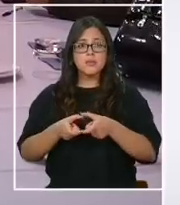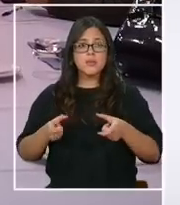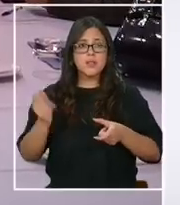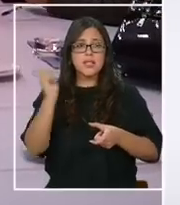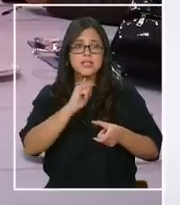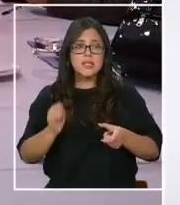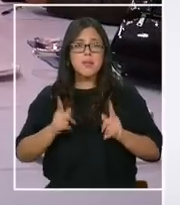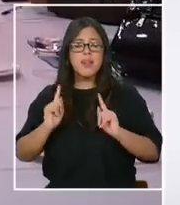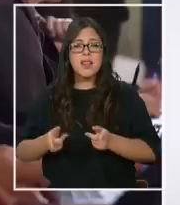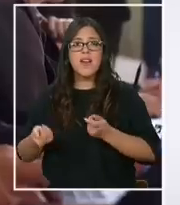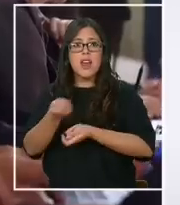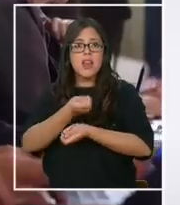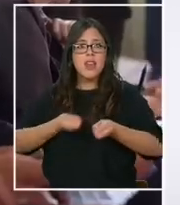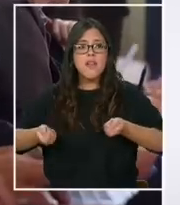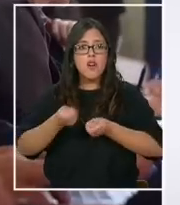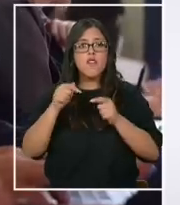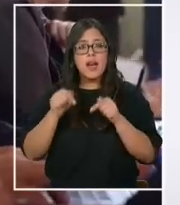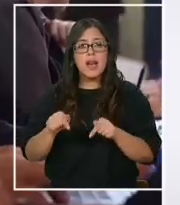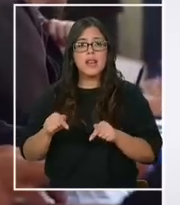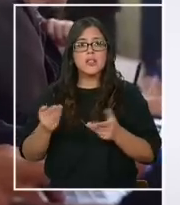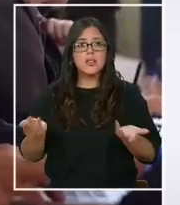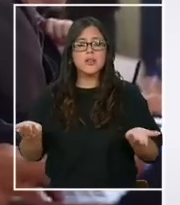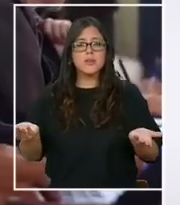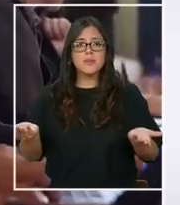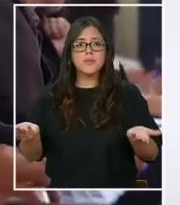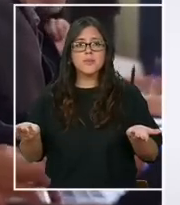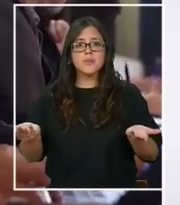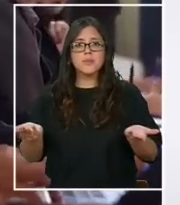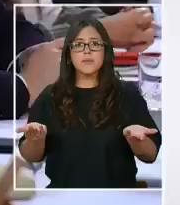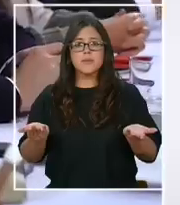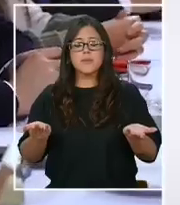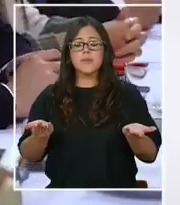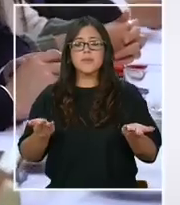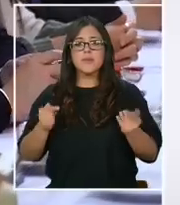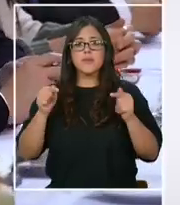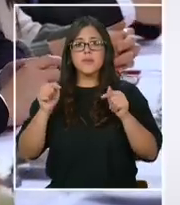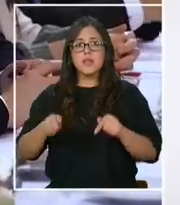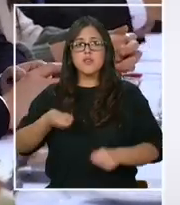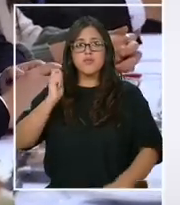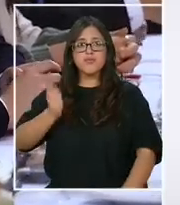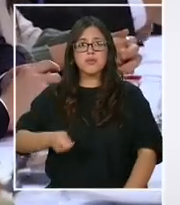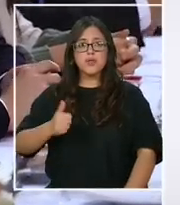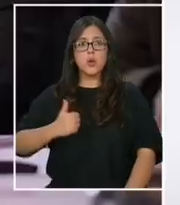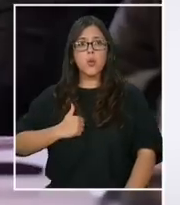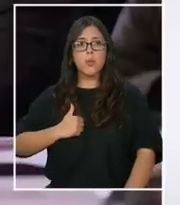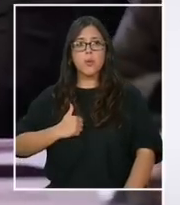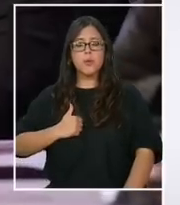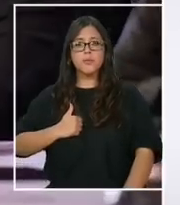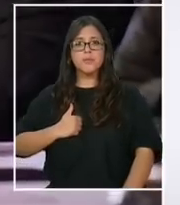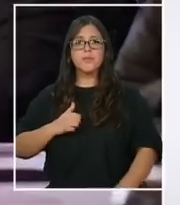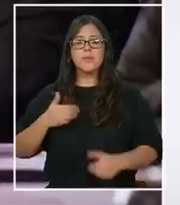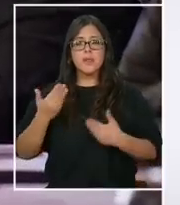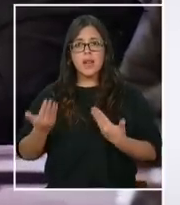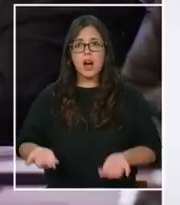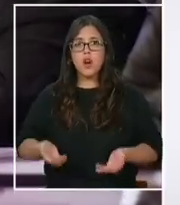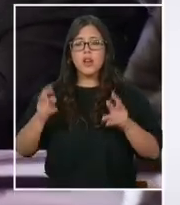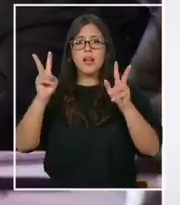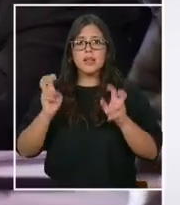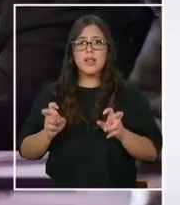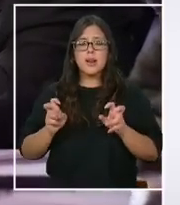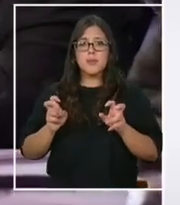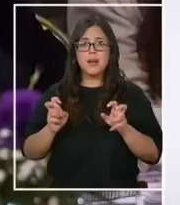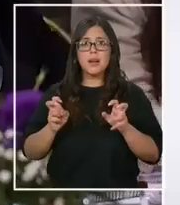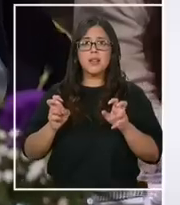que devolver estos recursos y los fallos en Chile se cumplen. Ahora, entendiendo el contexto